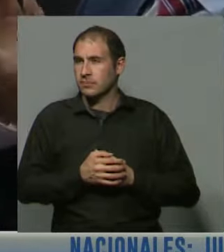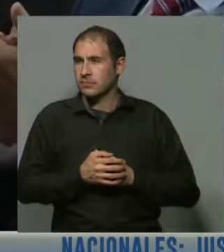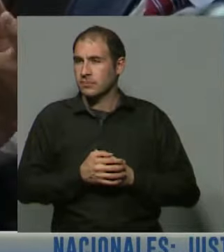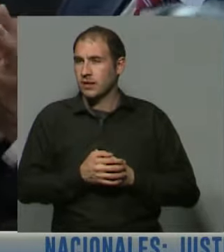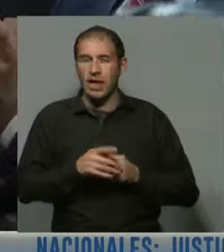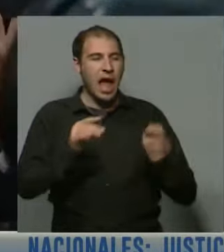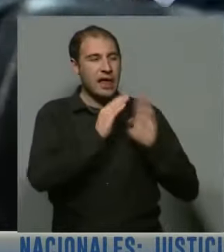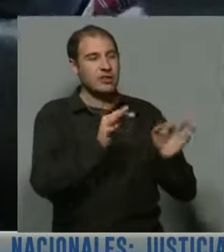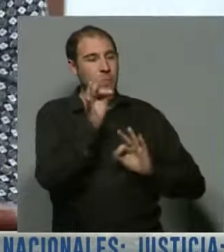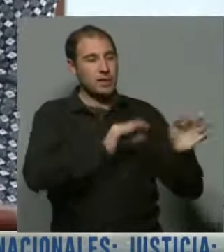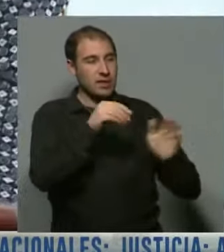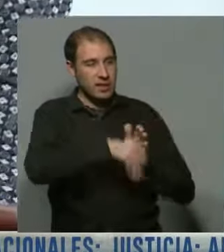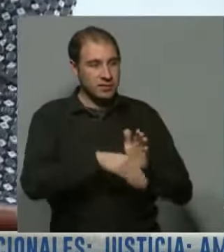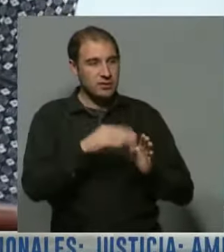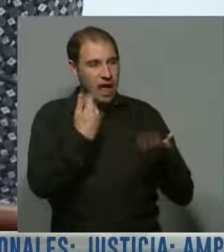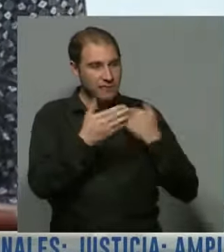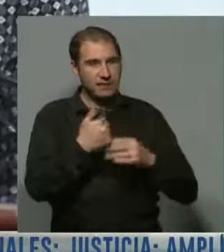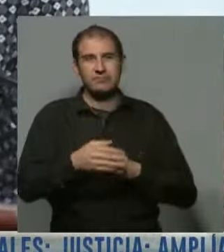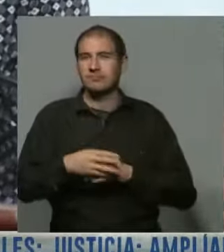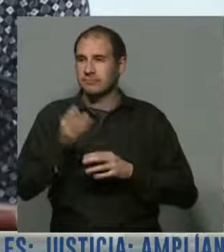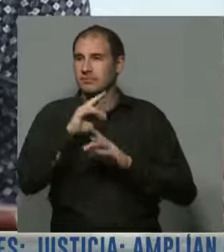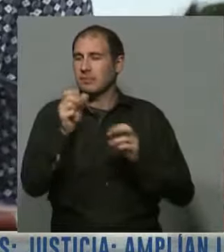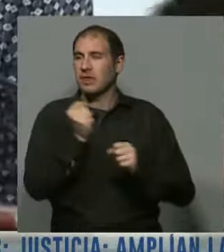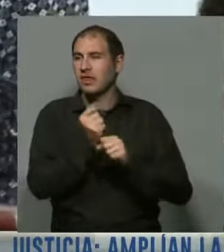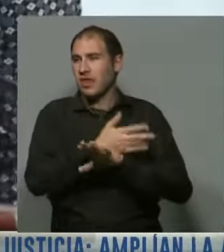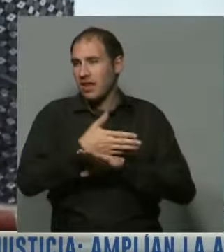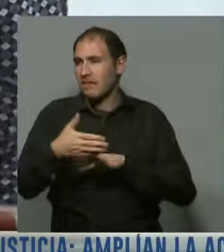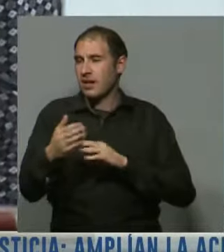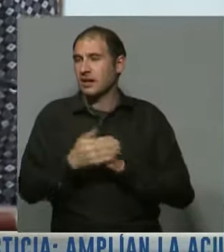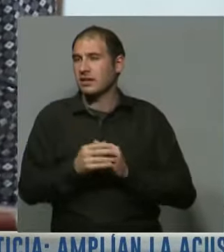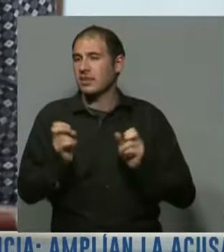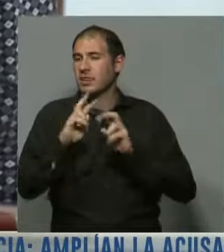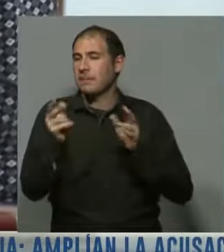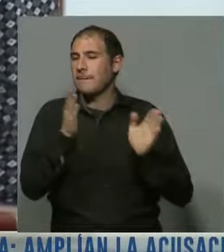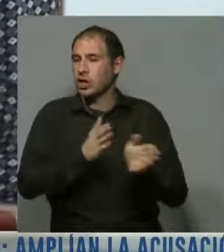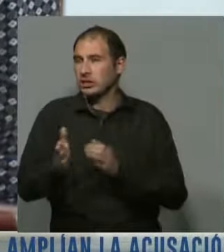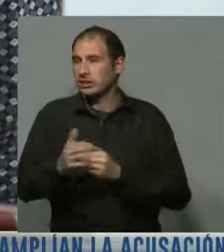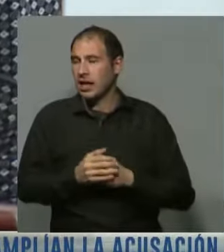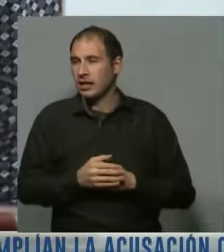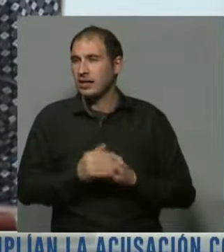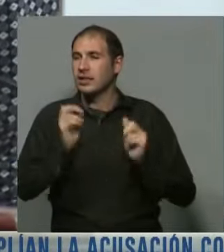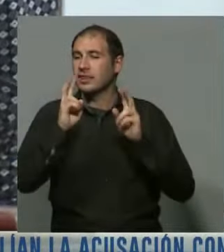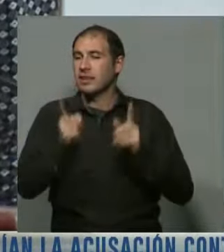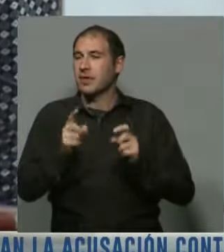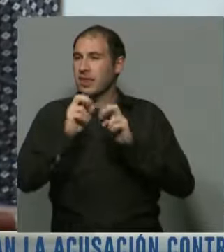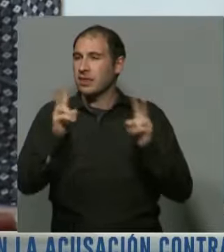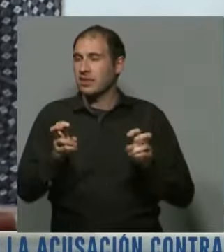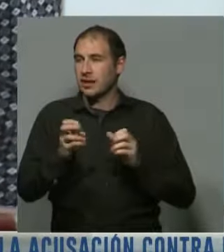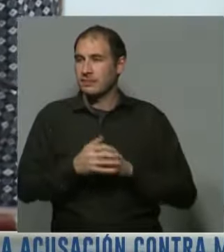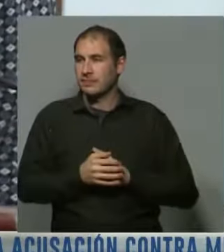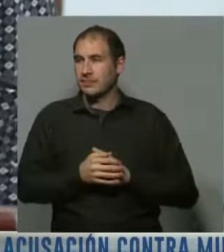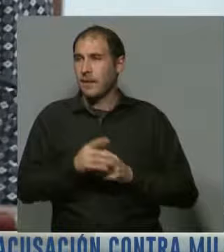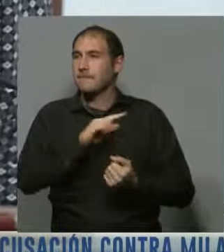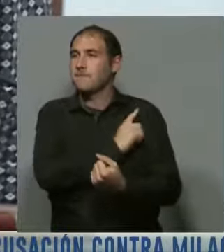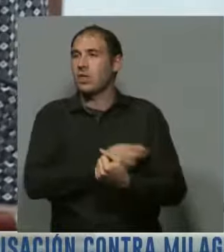parte de un proyecto, sí, de lo que vamos todo lo que se ha trabajado en el tema procesal y en el tema del